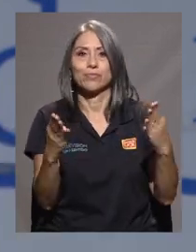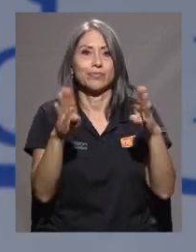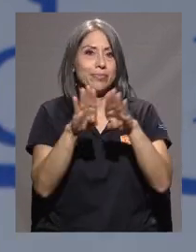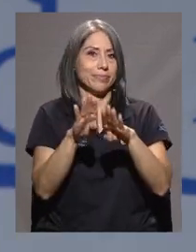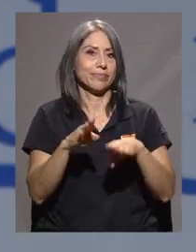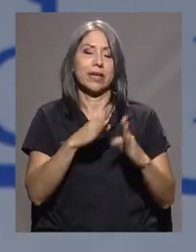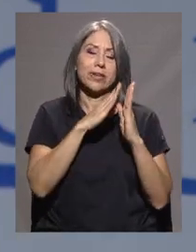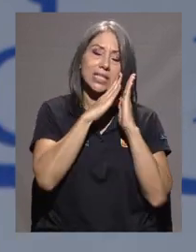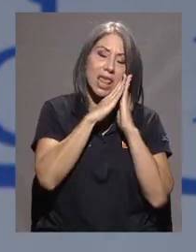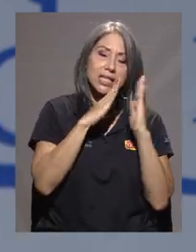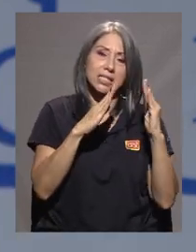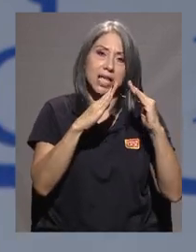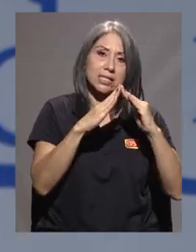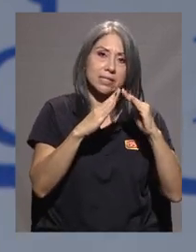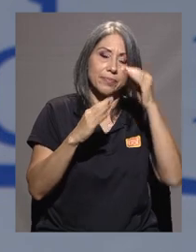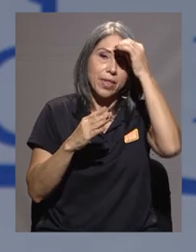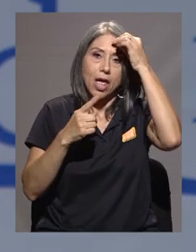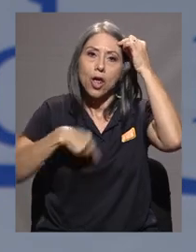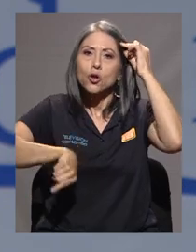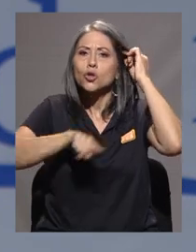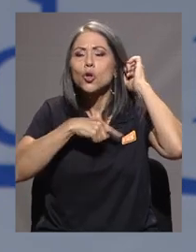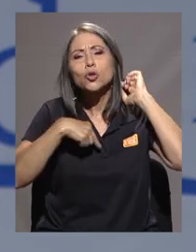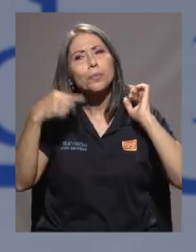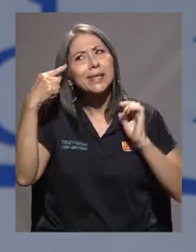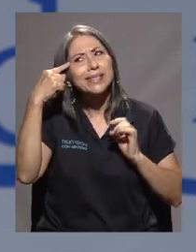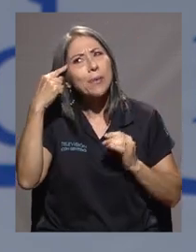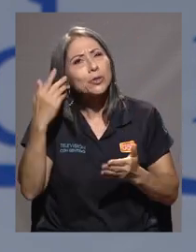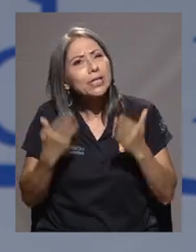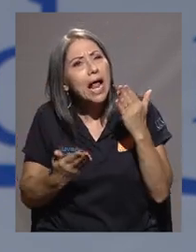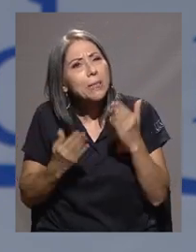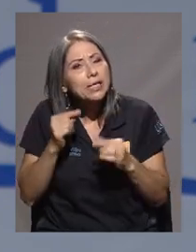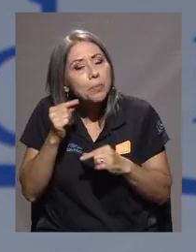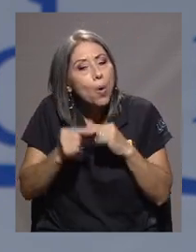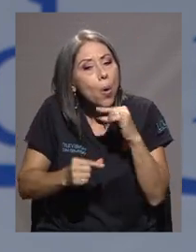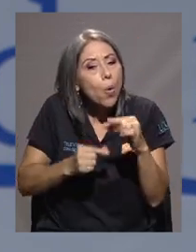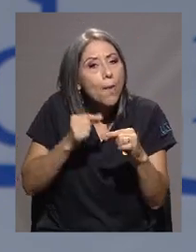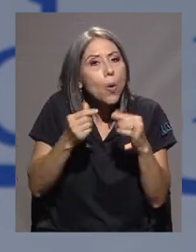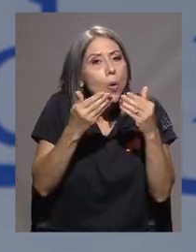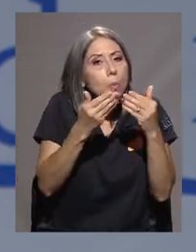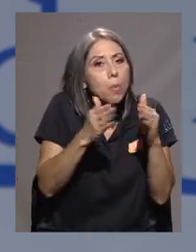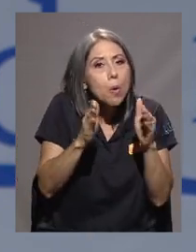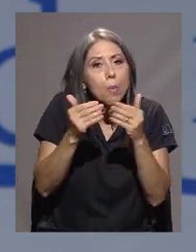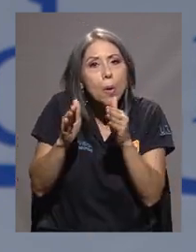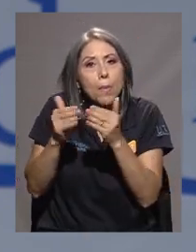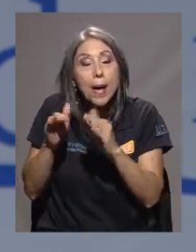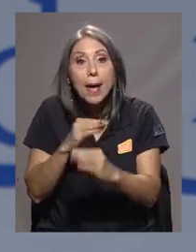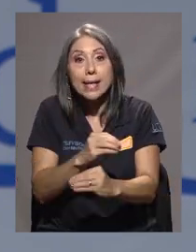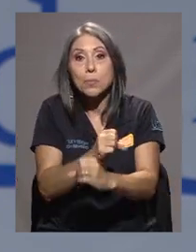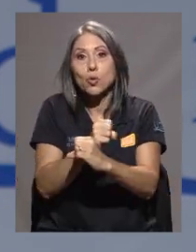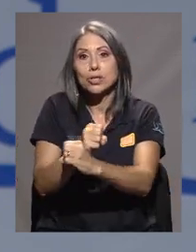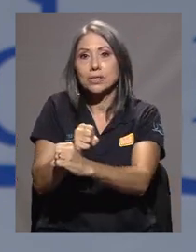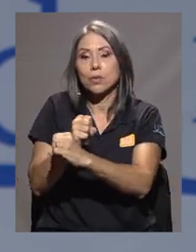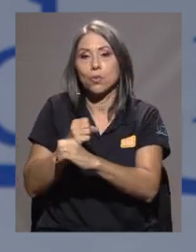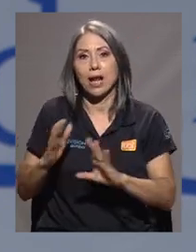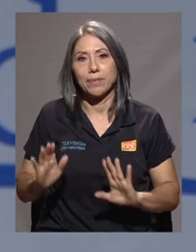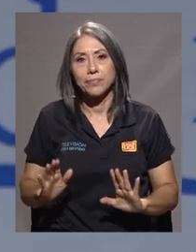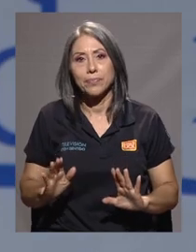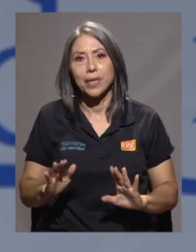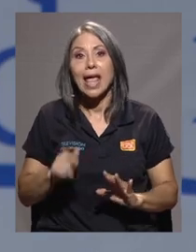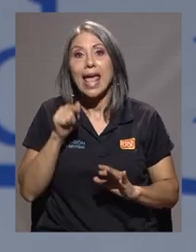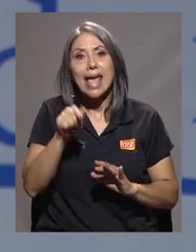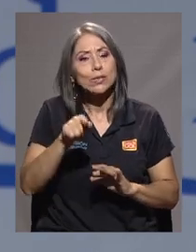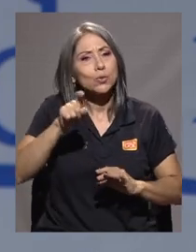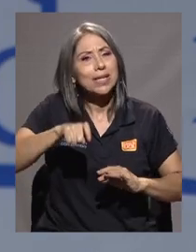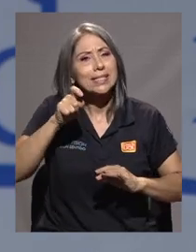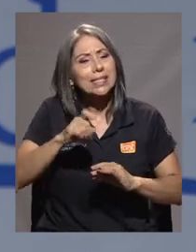de las acciones que tomamos fue tratar de pensar en apertura, escalonada, muy segura. Esto ha